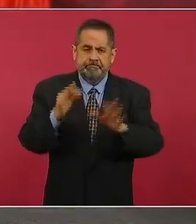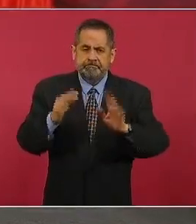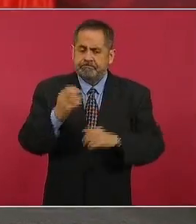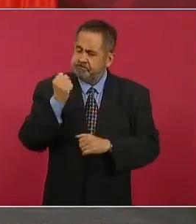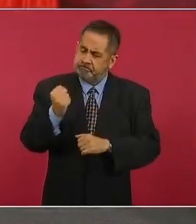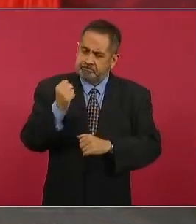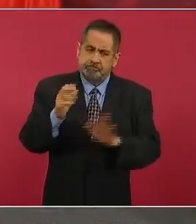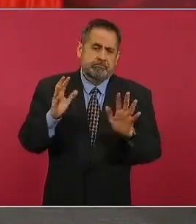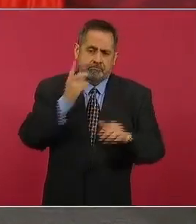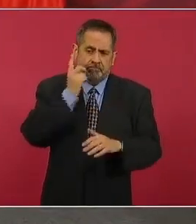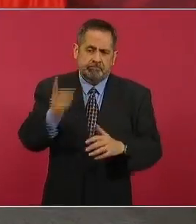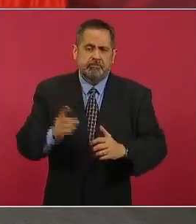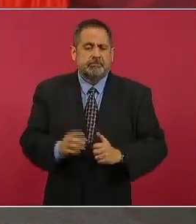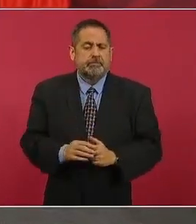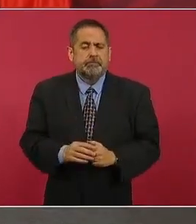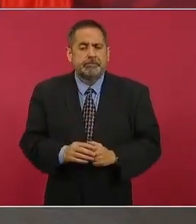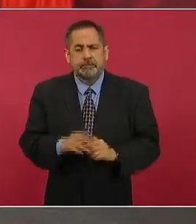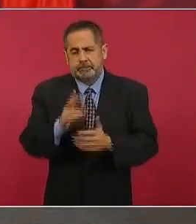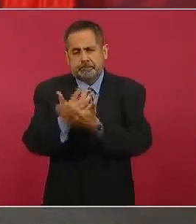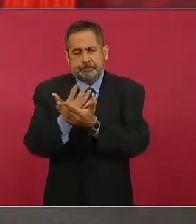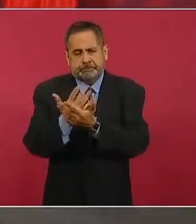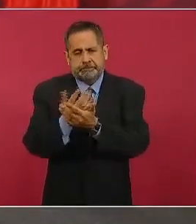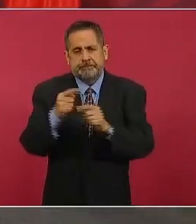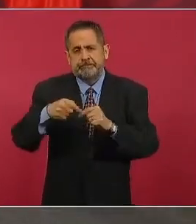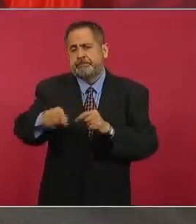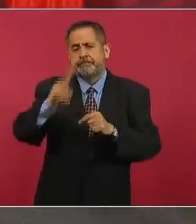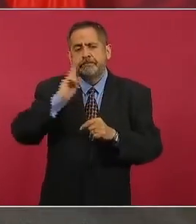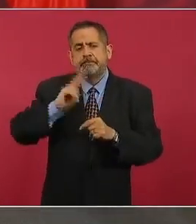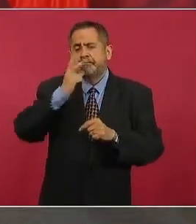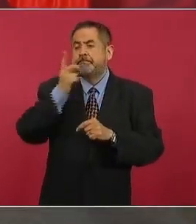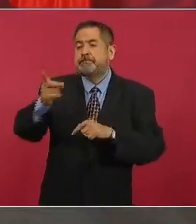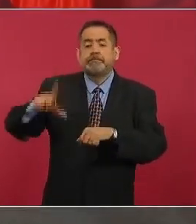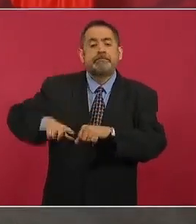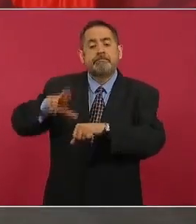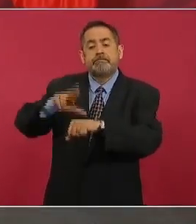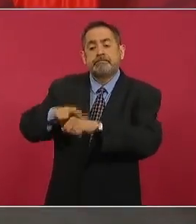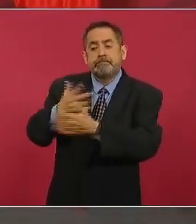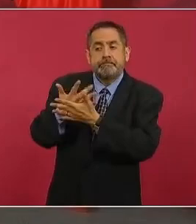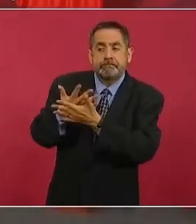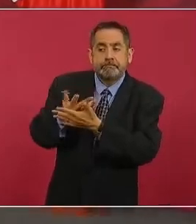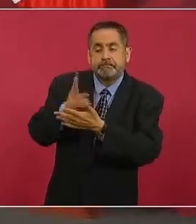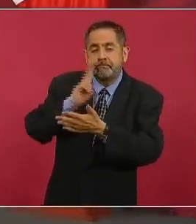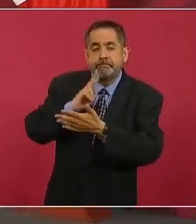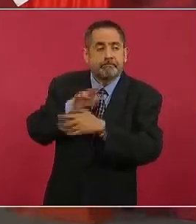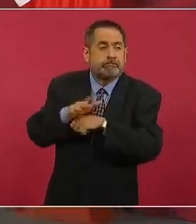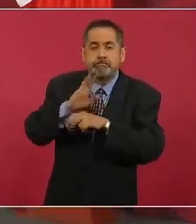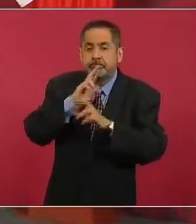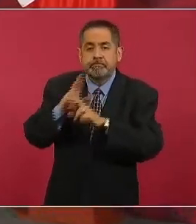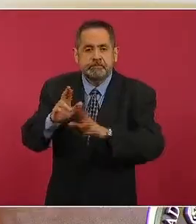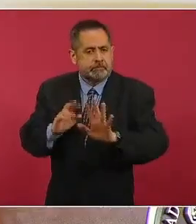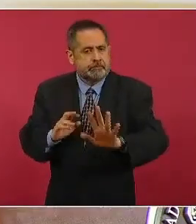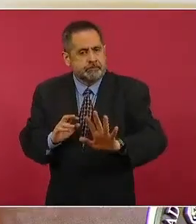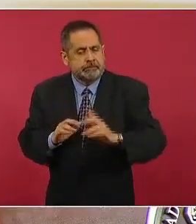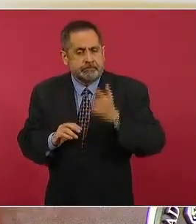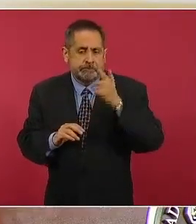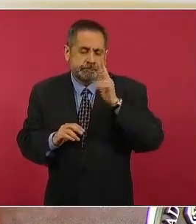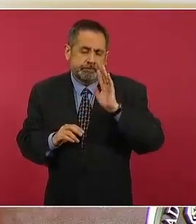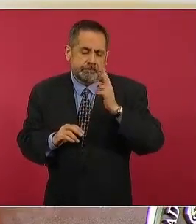enérgica entonces vamos a esperar el resultado para que se